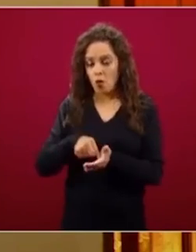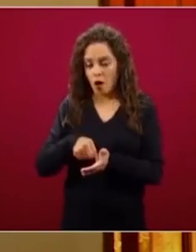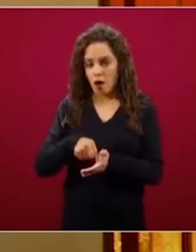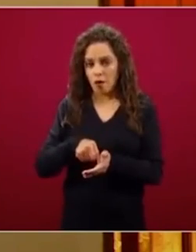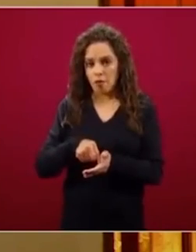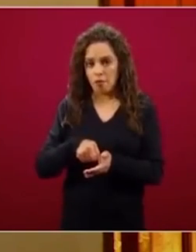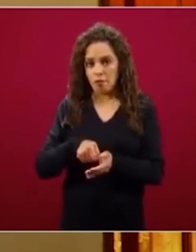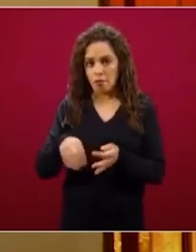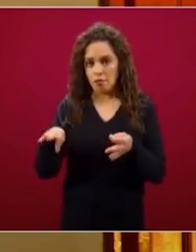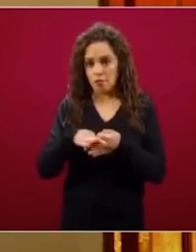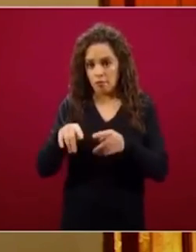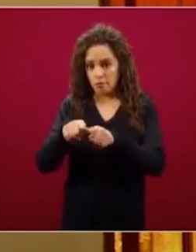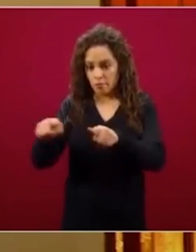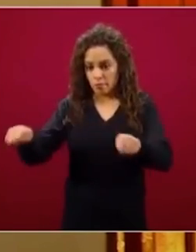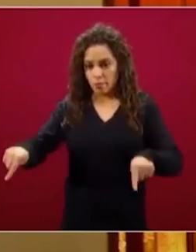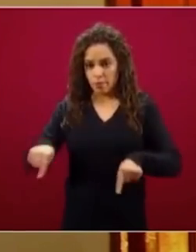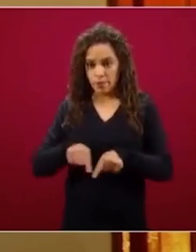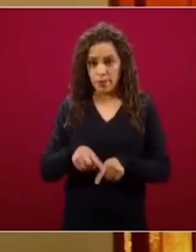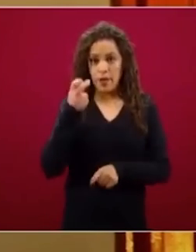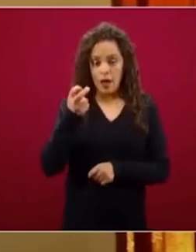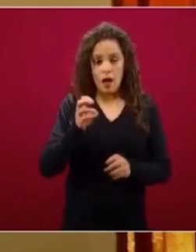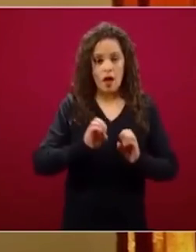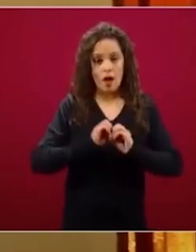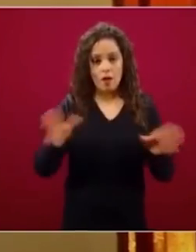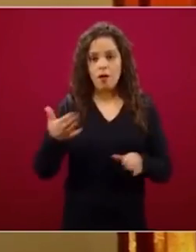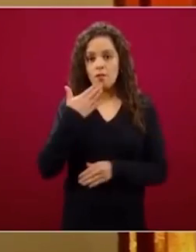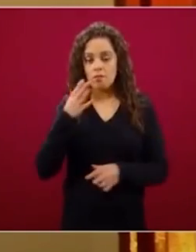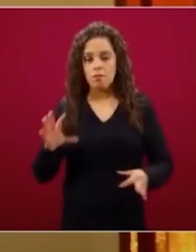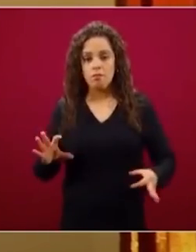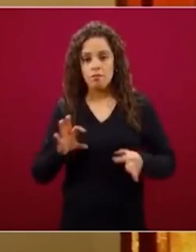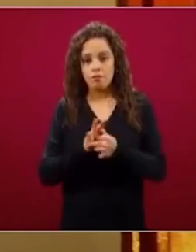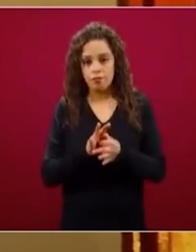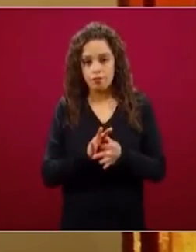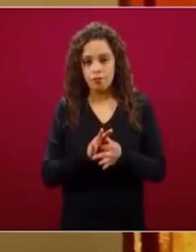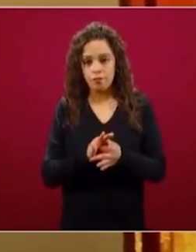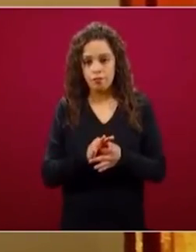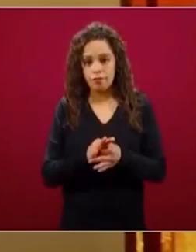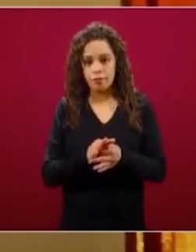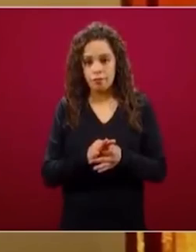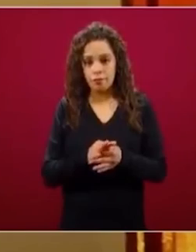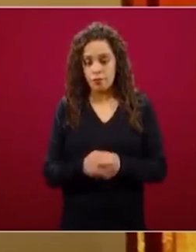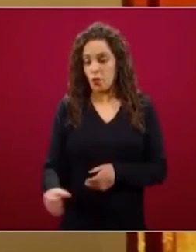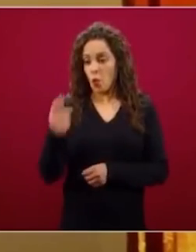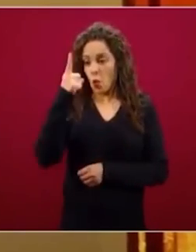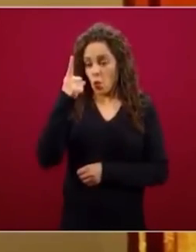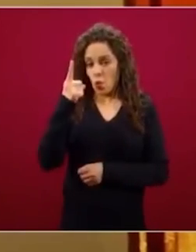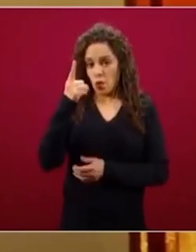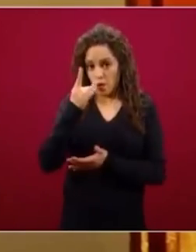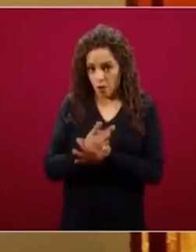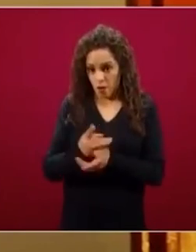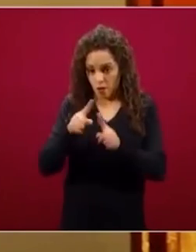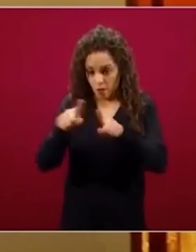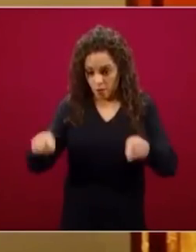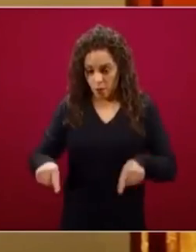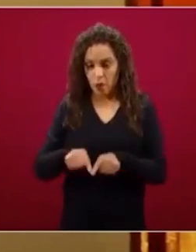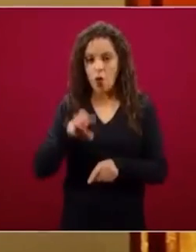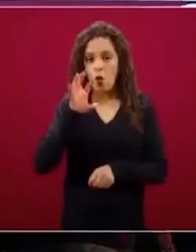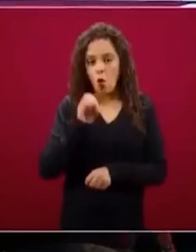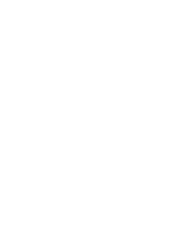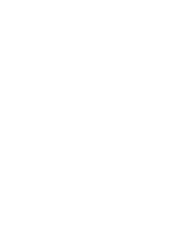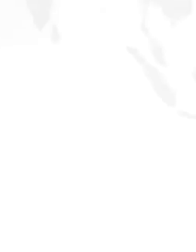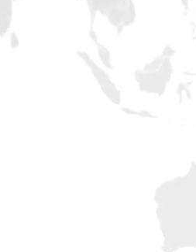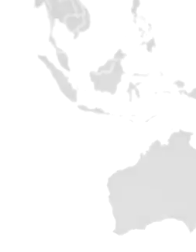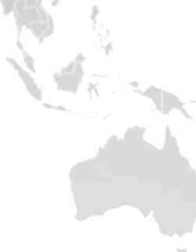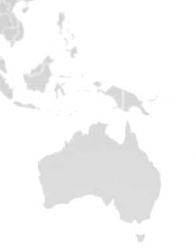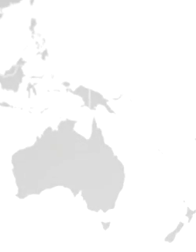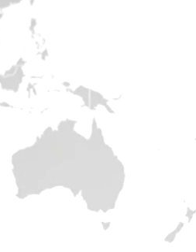que esté claramente asociado un productor con uno o varios predios que califiquen para el